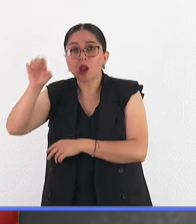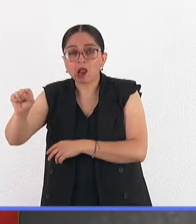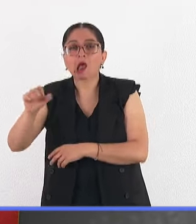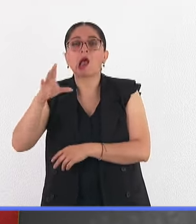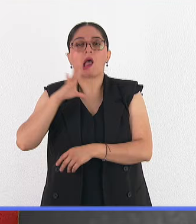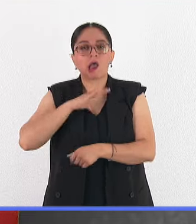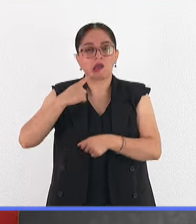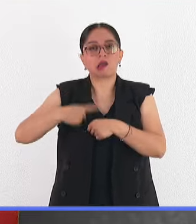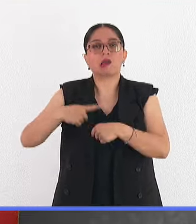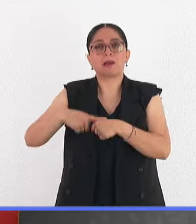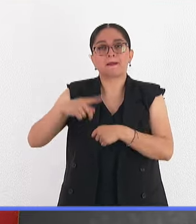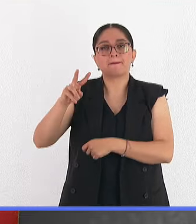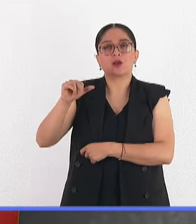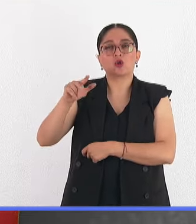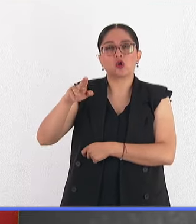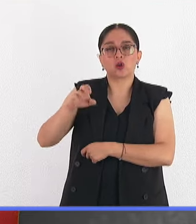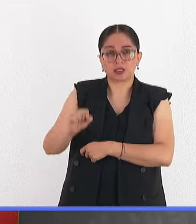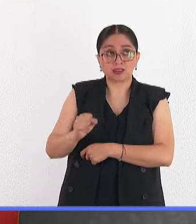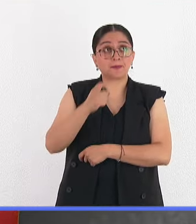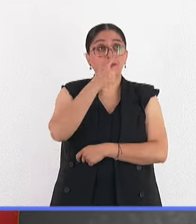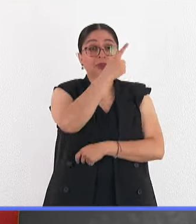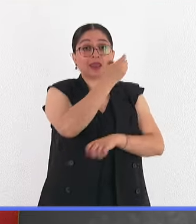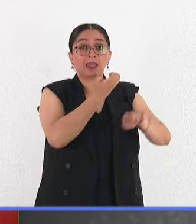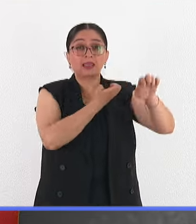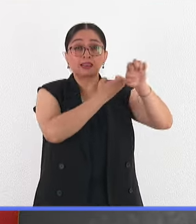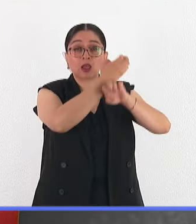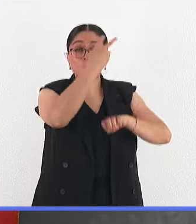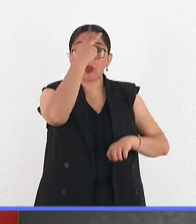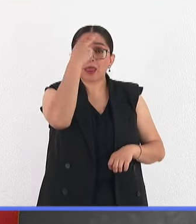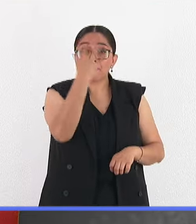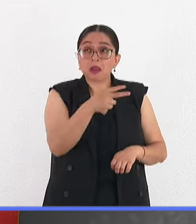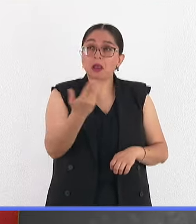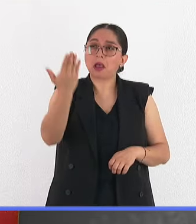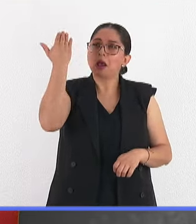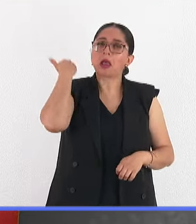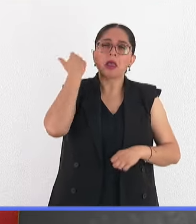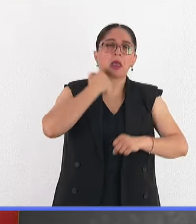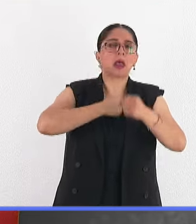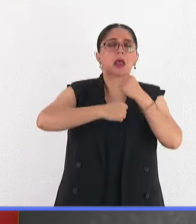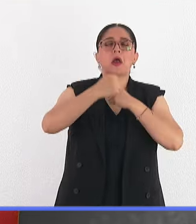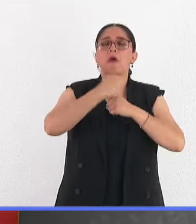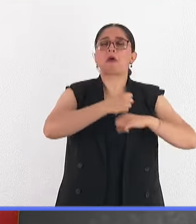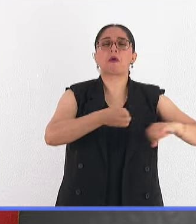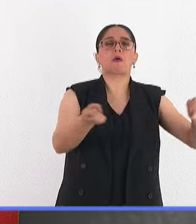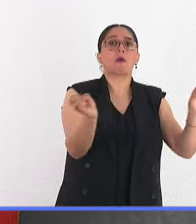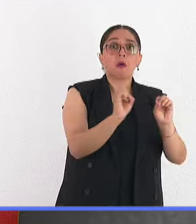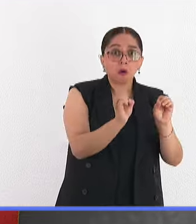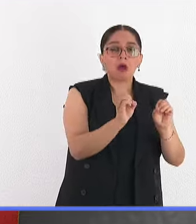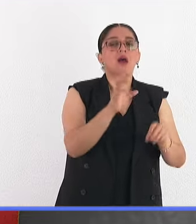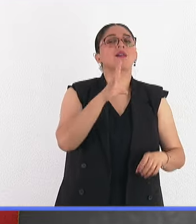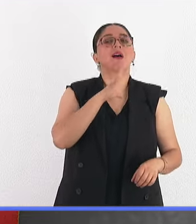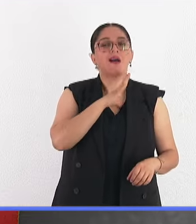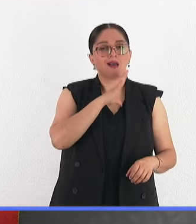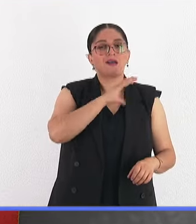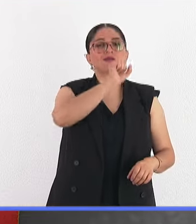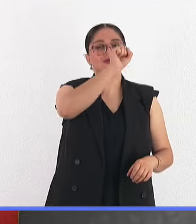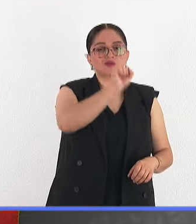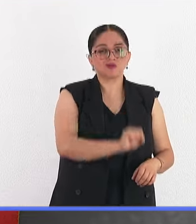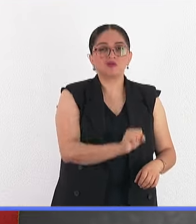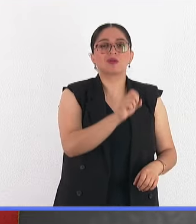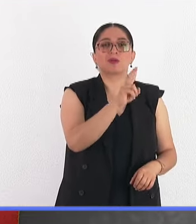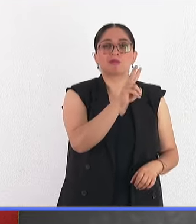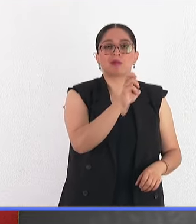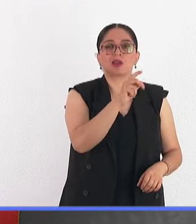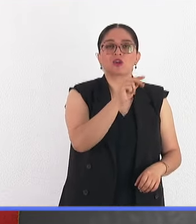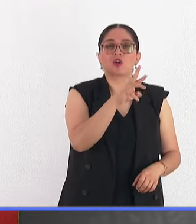insecto vector. Si sales al Estado de México, que se consideraba hace unos años que tampoco, pues el sur del Estado de México también tiene vectores. Entonces,